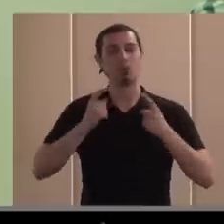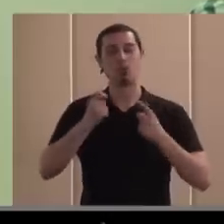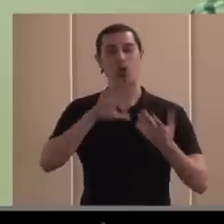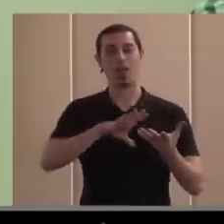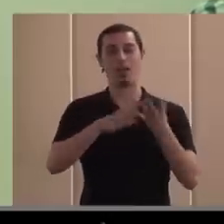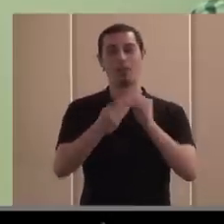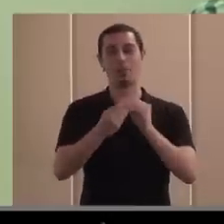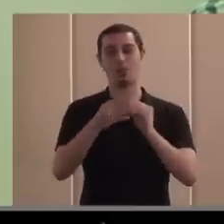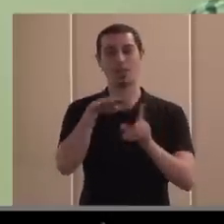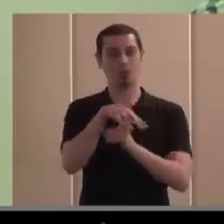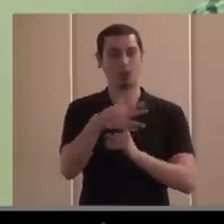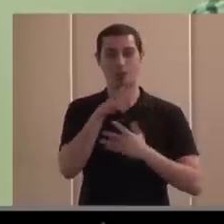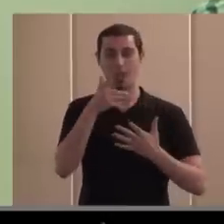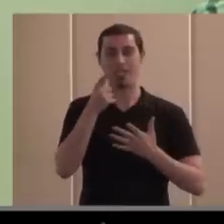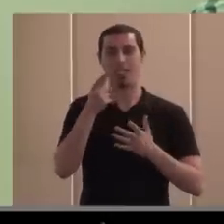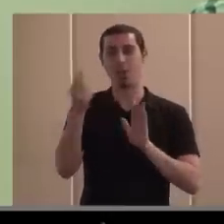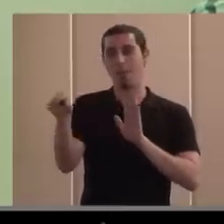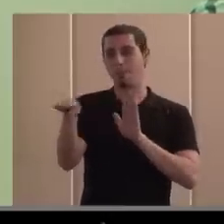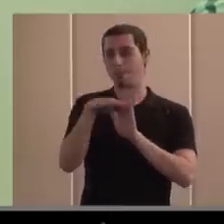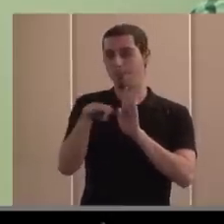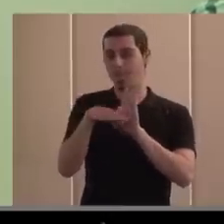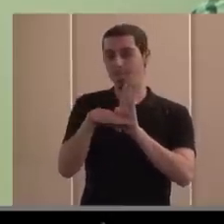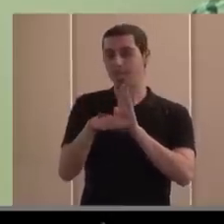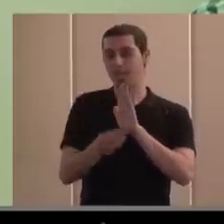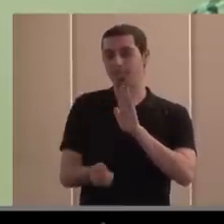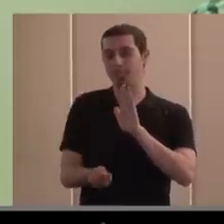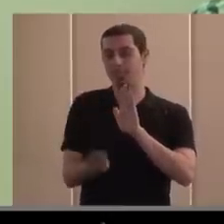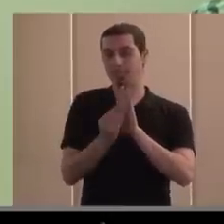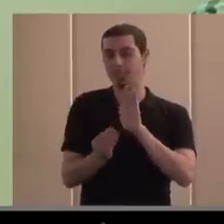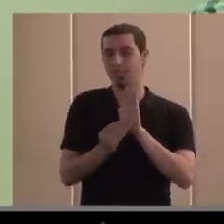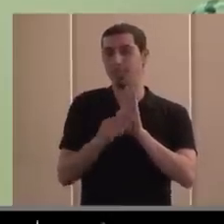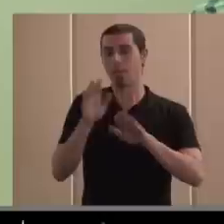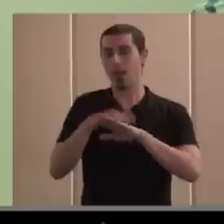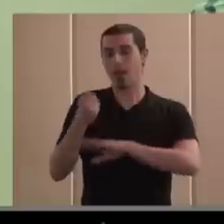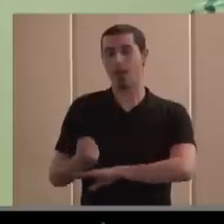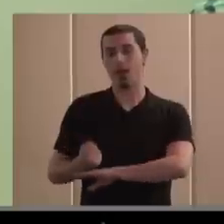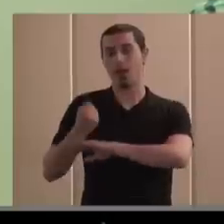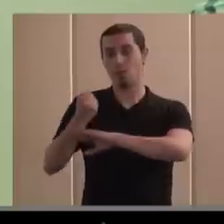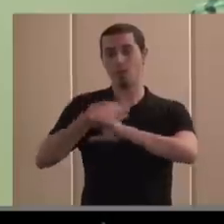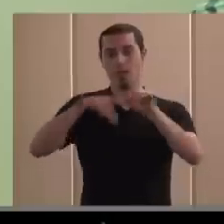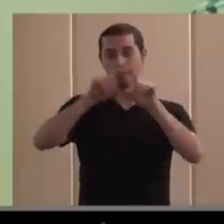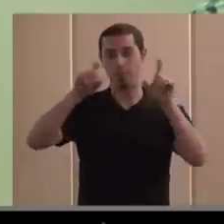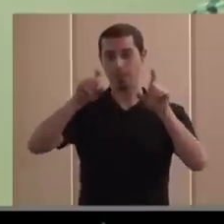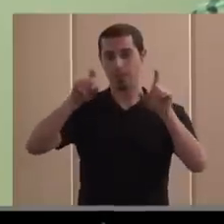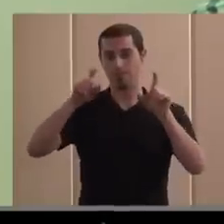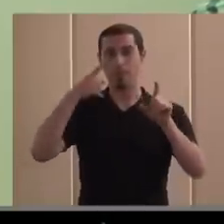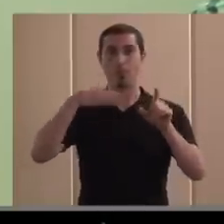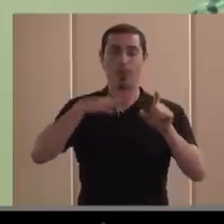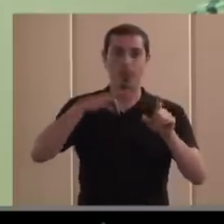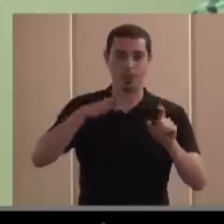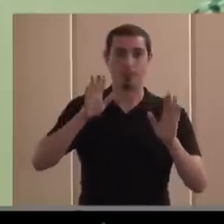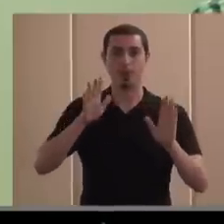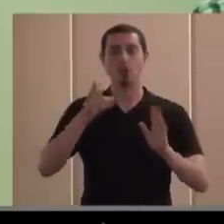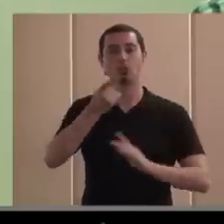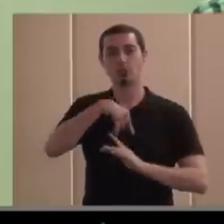circunstancias de implementar medidas que intentando acompañar a las entidades en la medida de lo posible pero lo cierto es que estamos